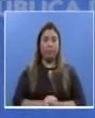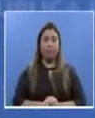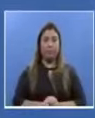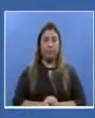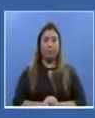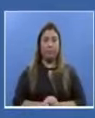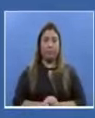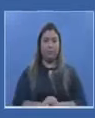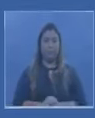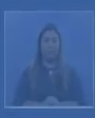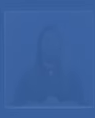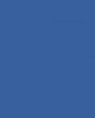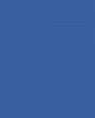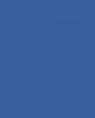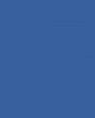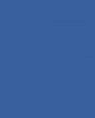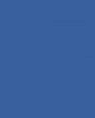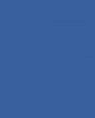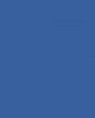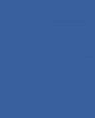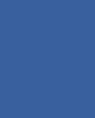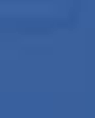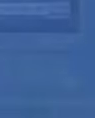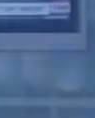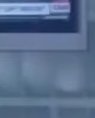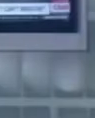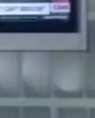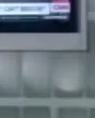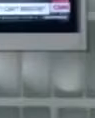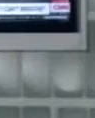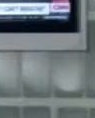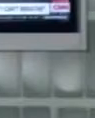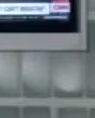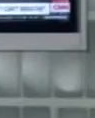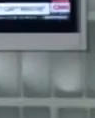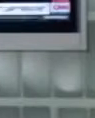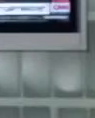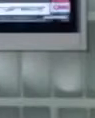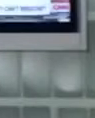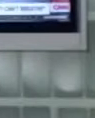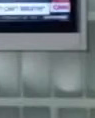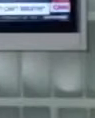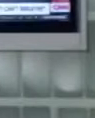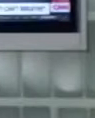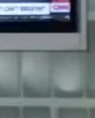ver el video.